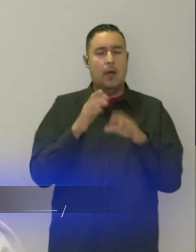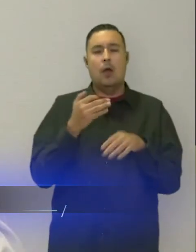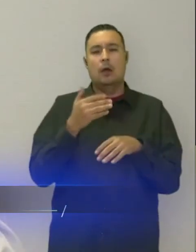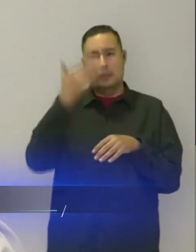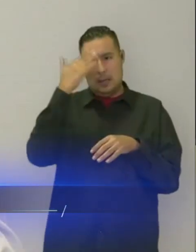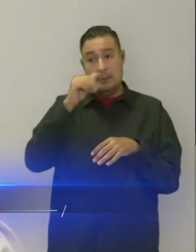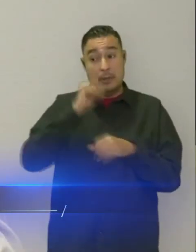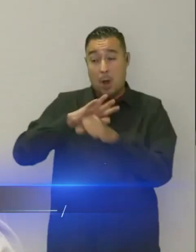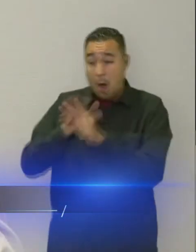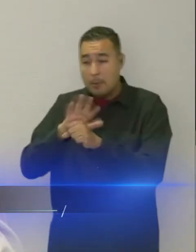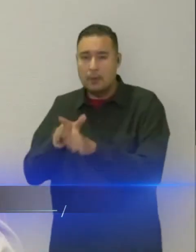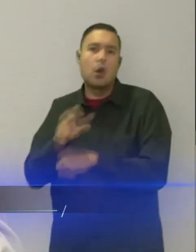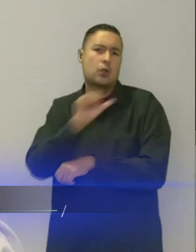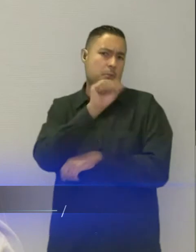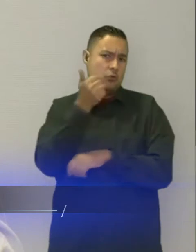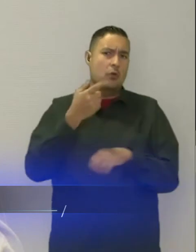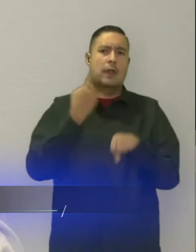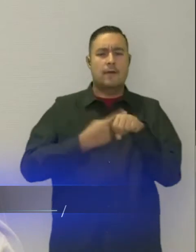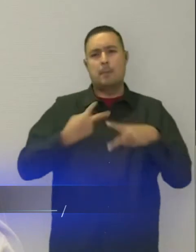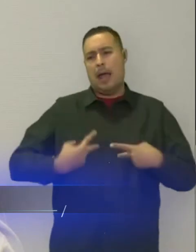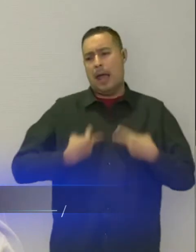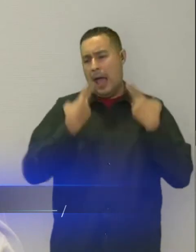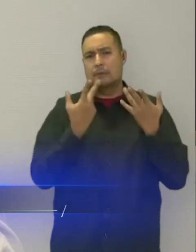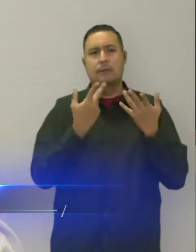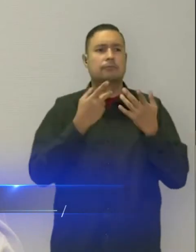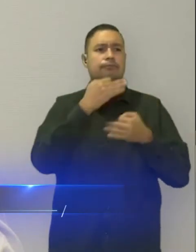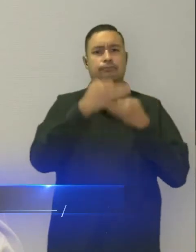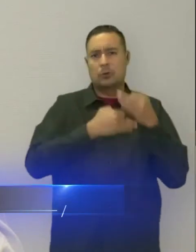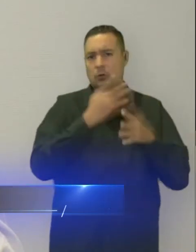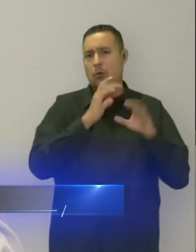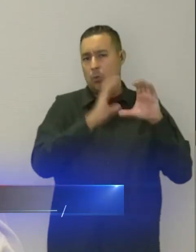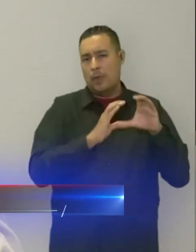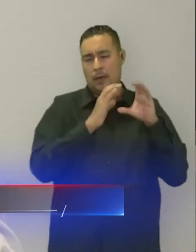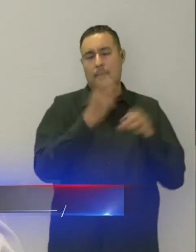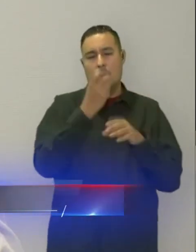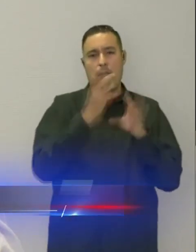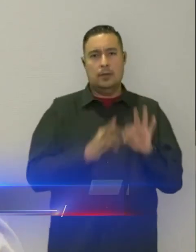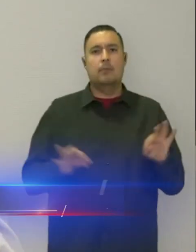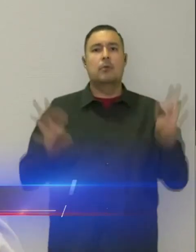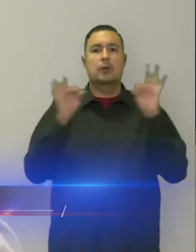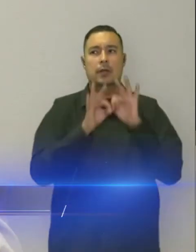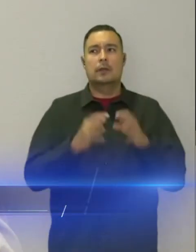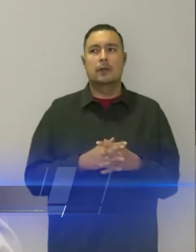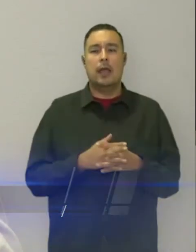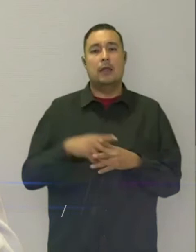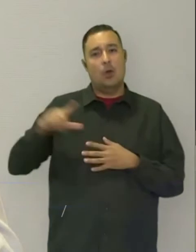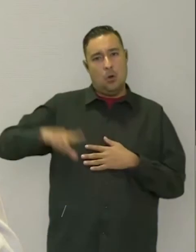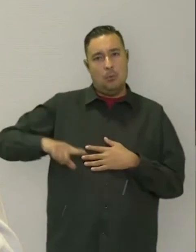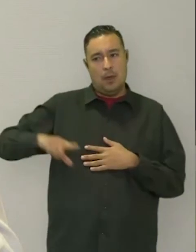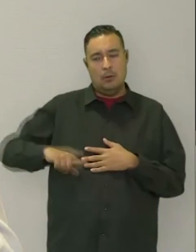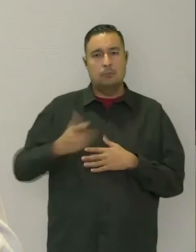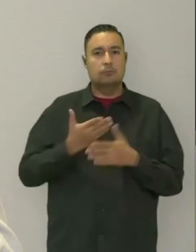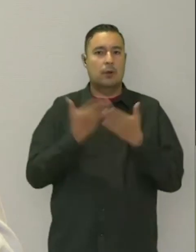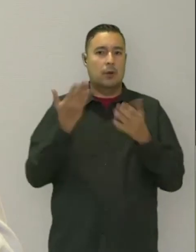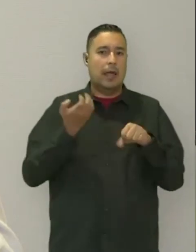pandemia, no todo es COVID, tenemos otras enfermedades que hay que estar cuidando y bueno, pues esta es la parte que como gobierno,